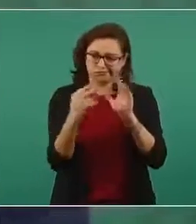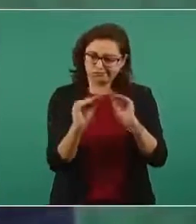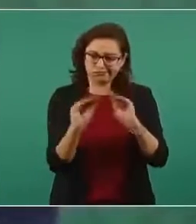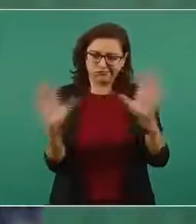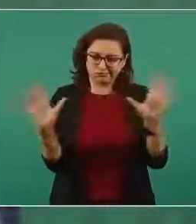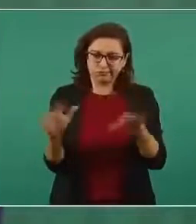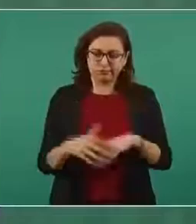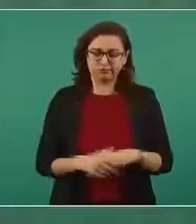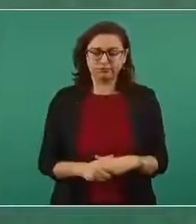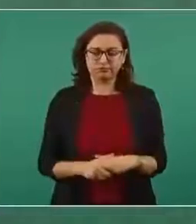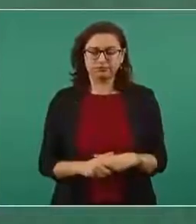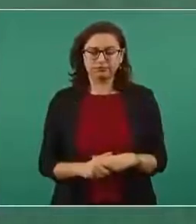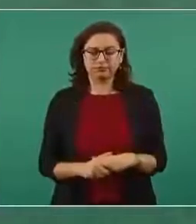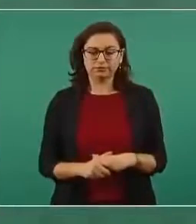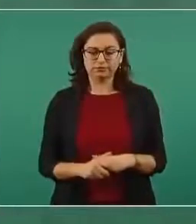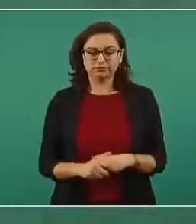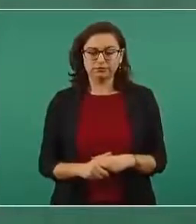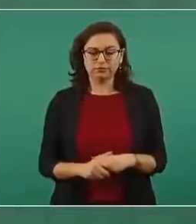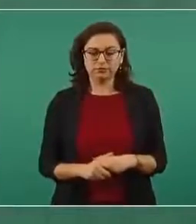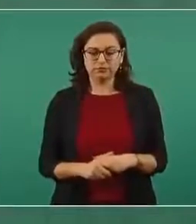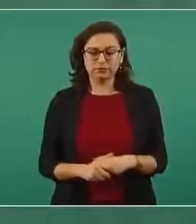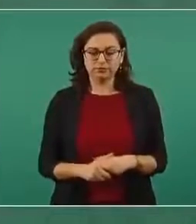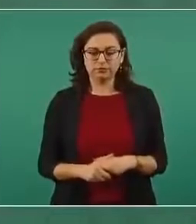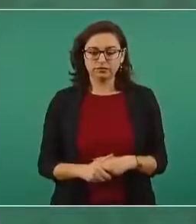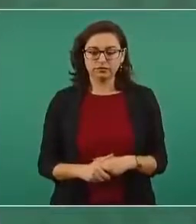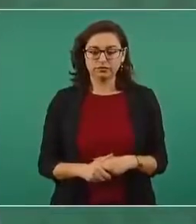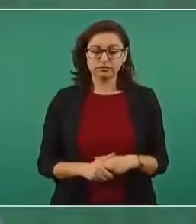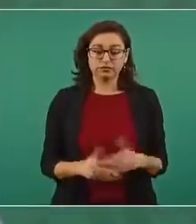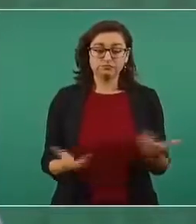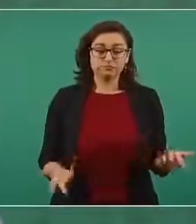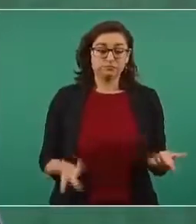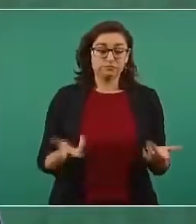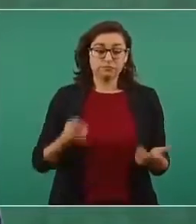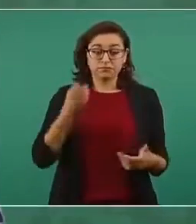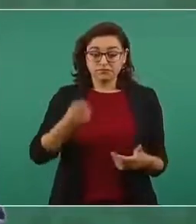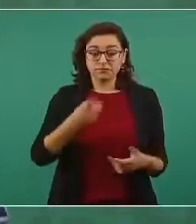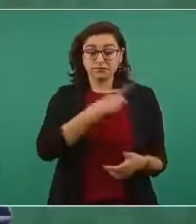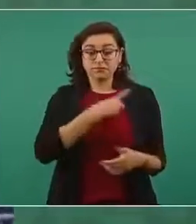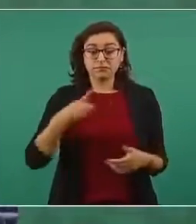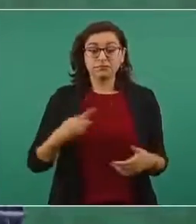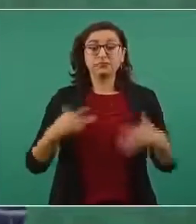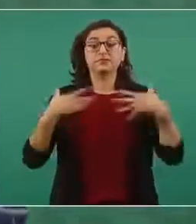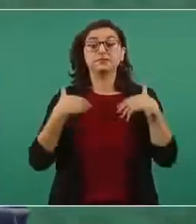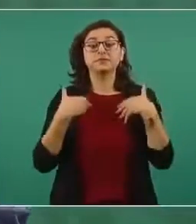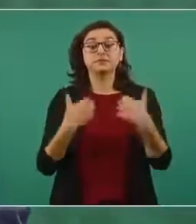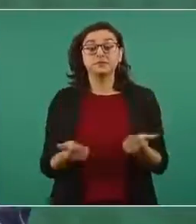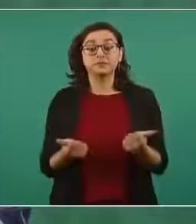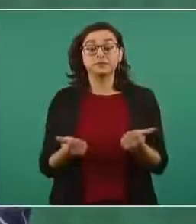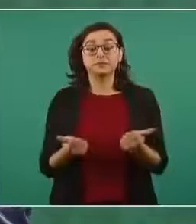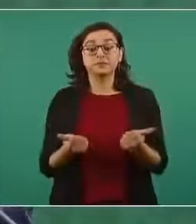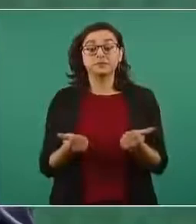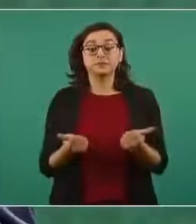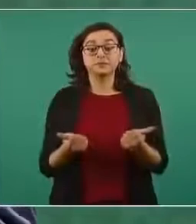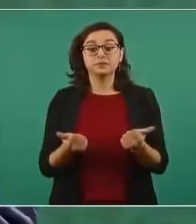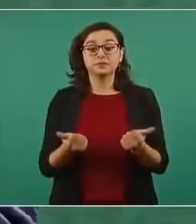para que se vaya entendiendo de que ahora